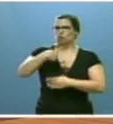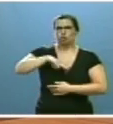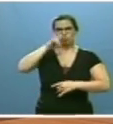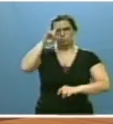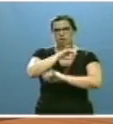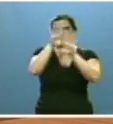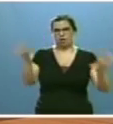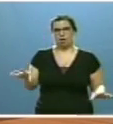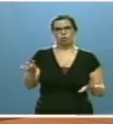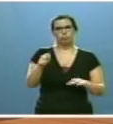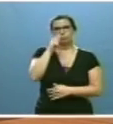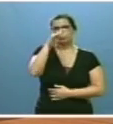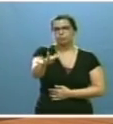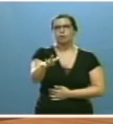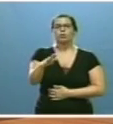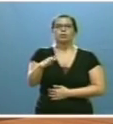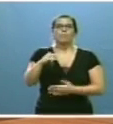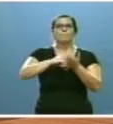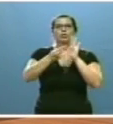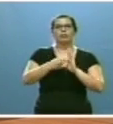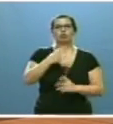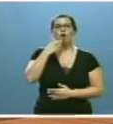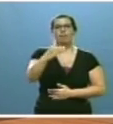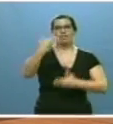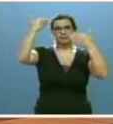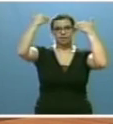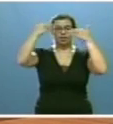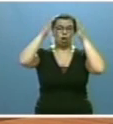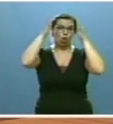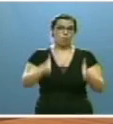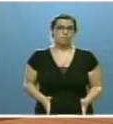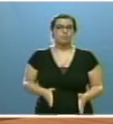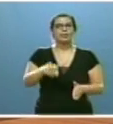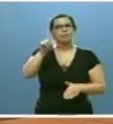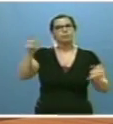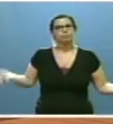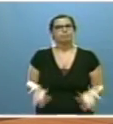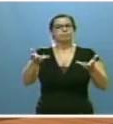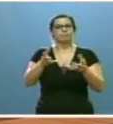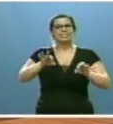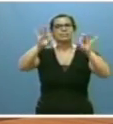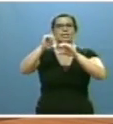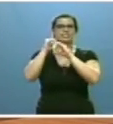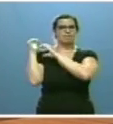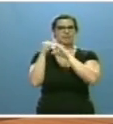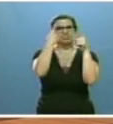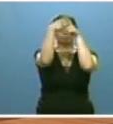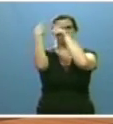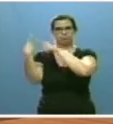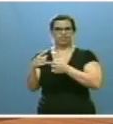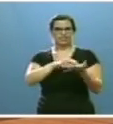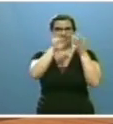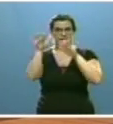ediciones del proyecto Las Edades del Hombre. Se seguirán promocionando de una manera especial las Semanas Santas de Castilla y León.